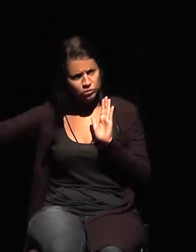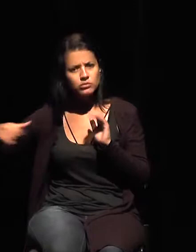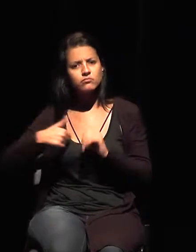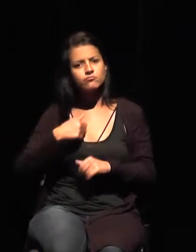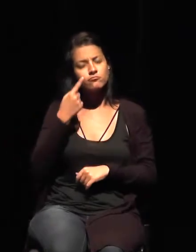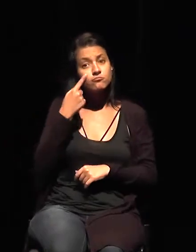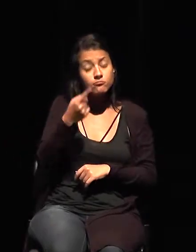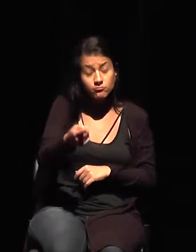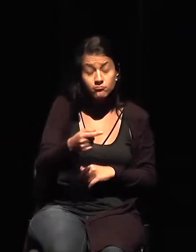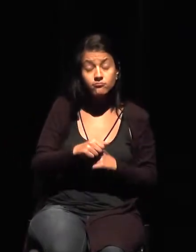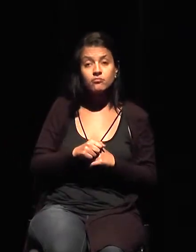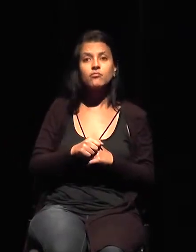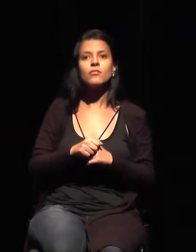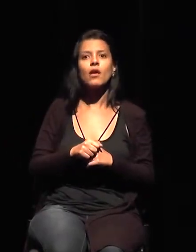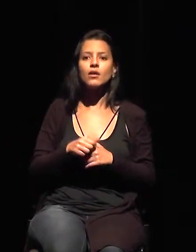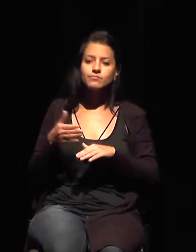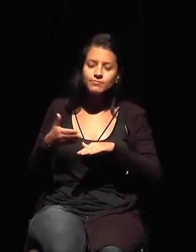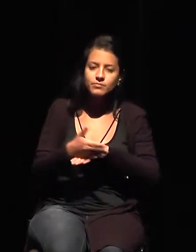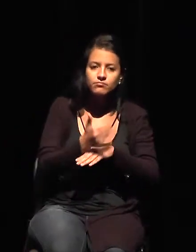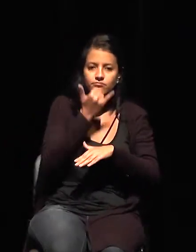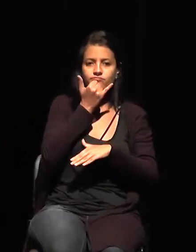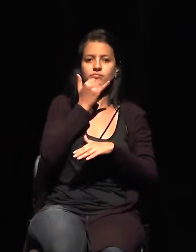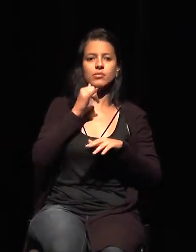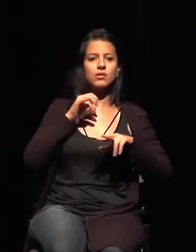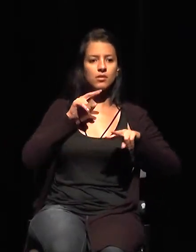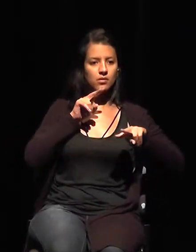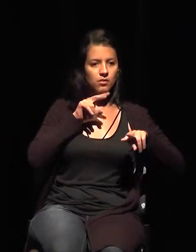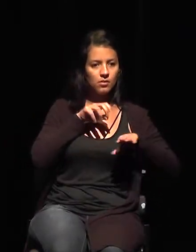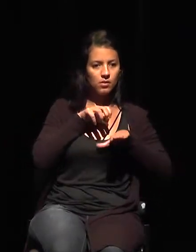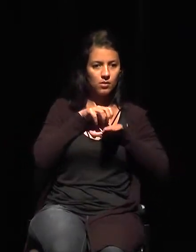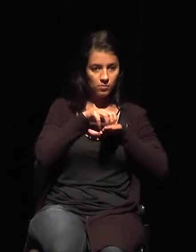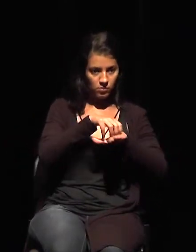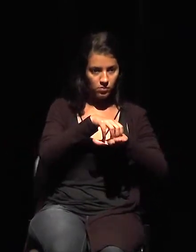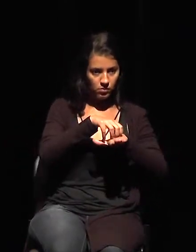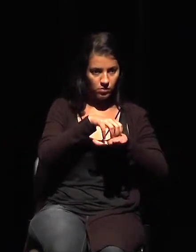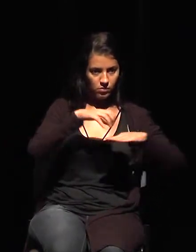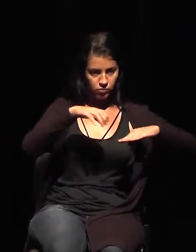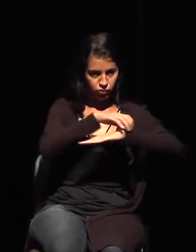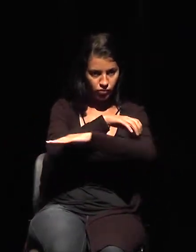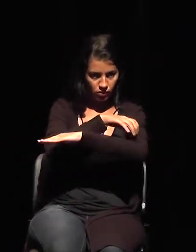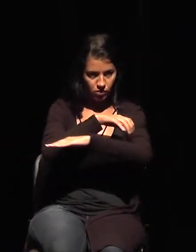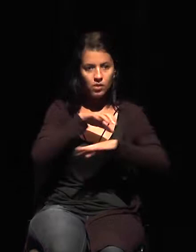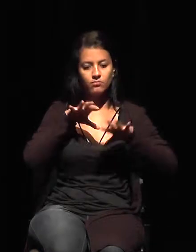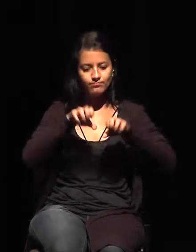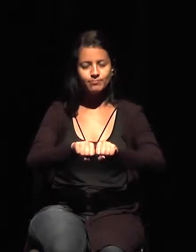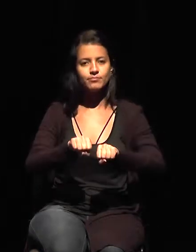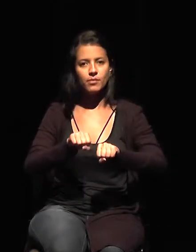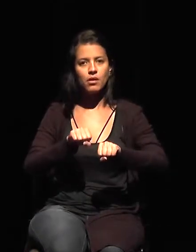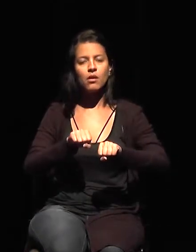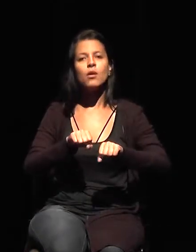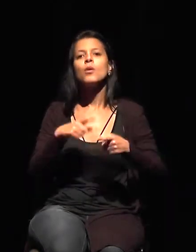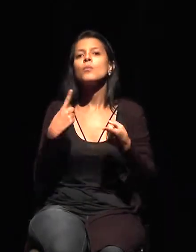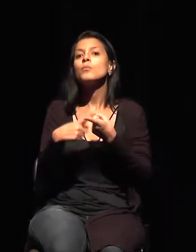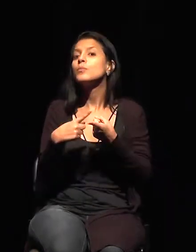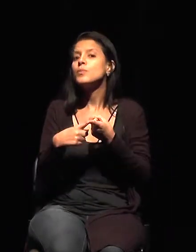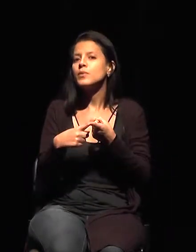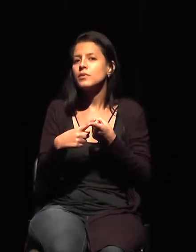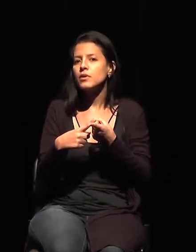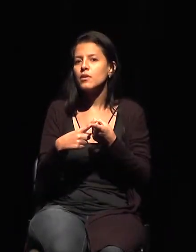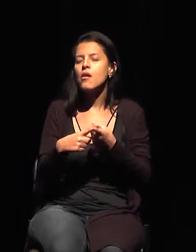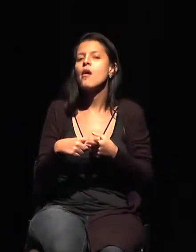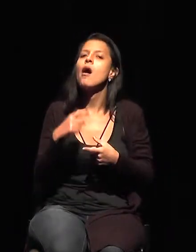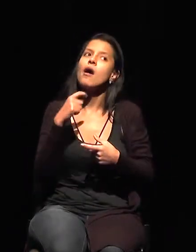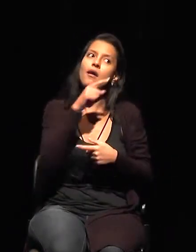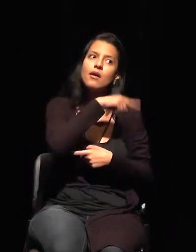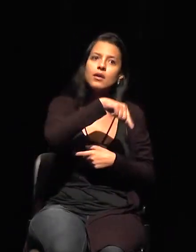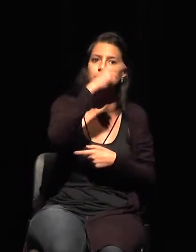estaba viajando con las obras por el país, fueron incautadas porque pensaban que eran falsas o que habían sido